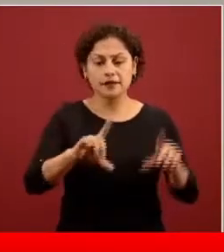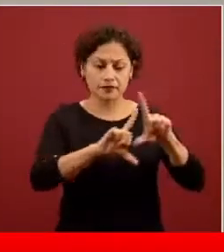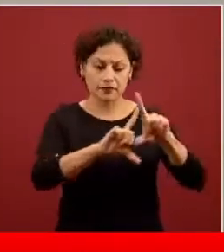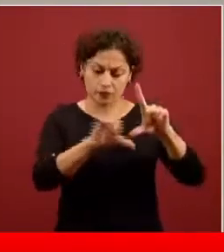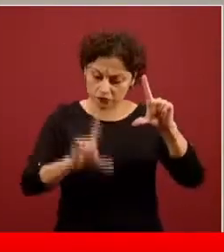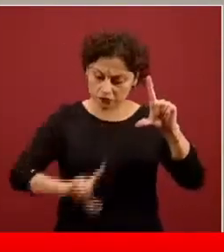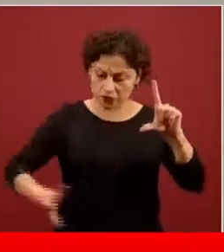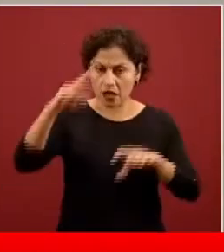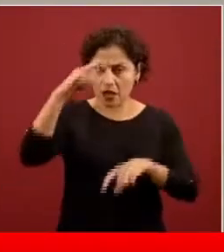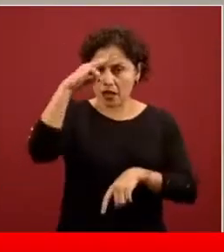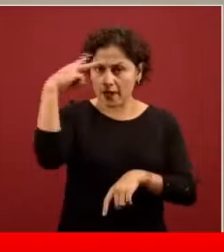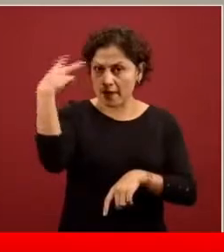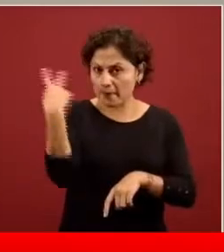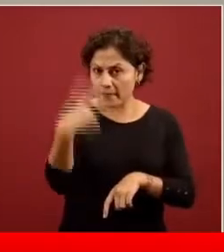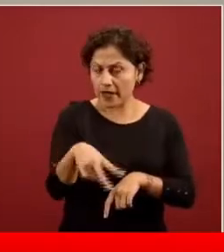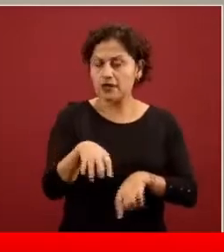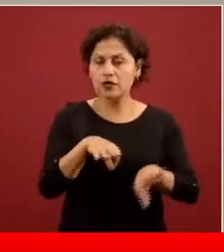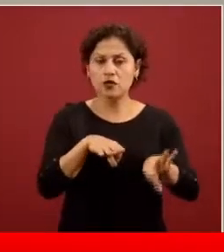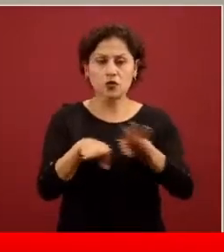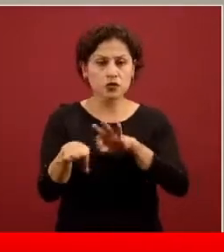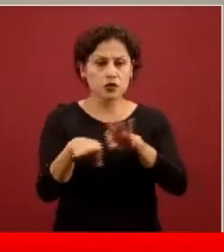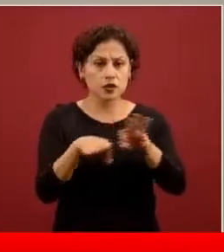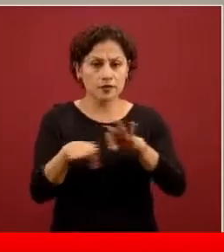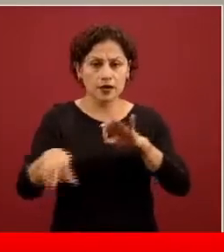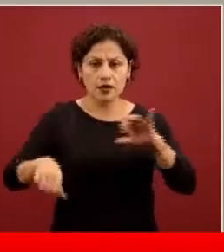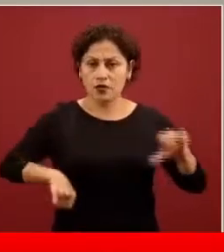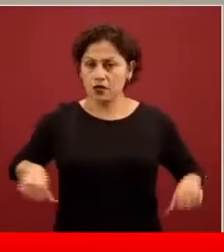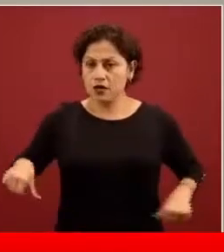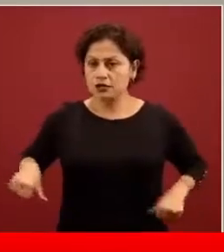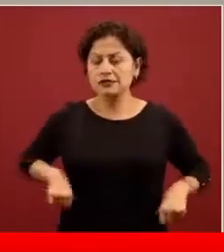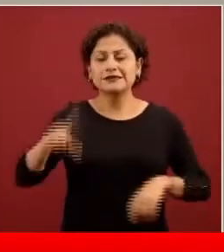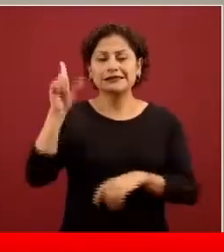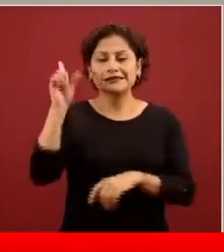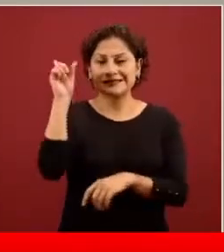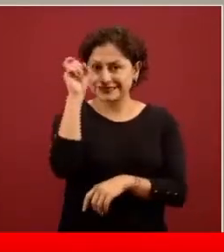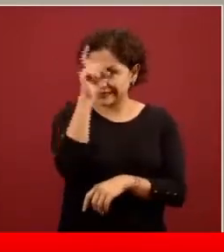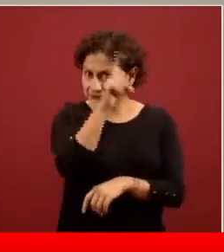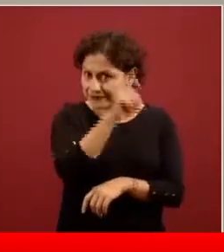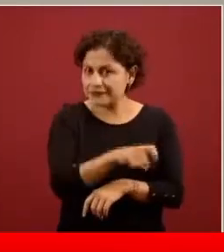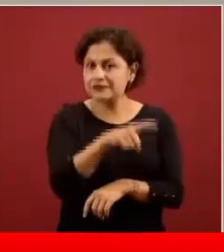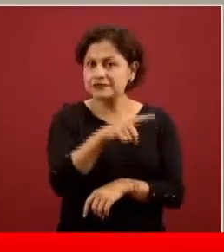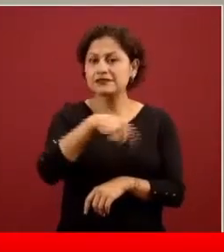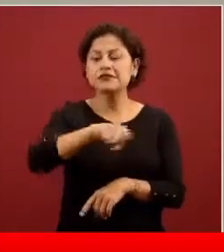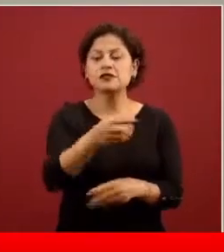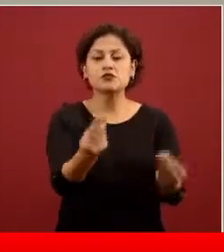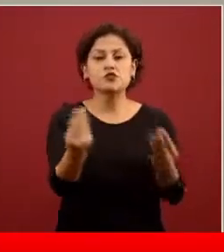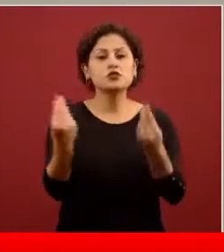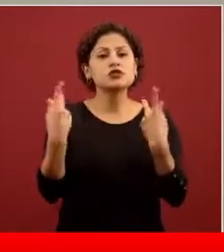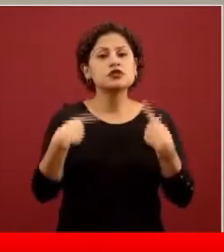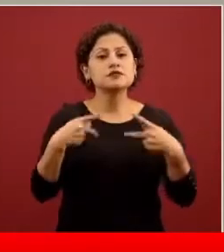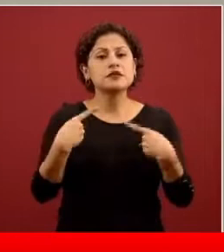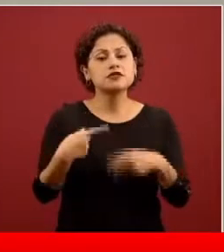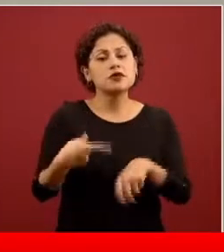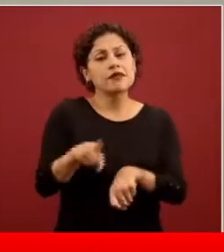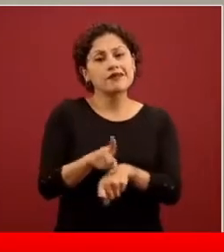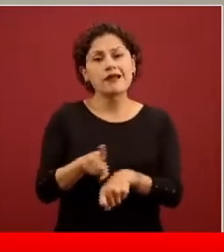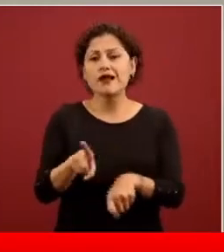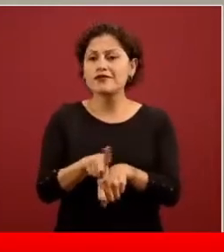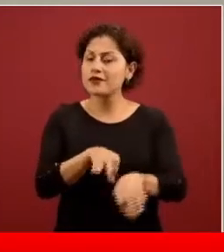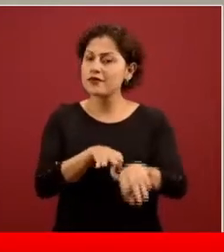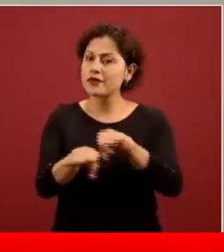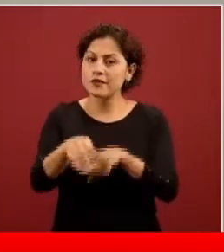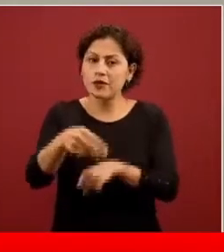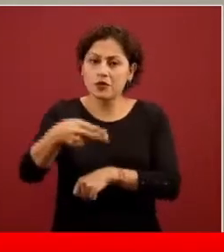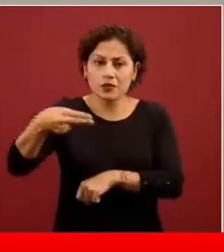y de que esto representa una importante motivación absolutamente legítima para desear concurrir al espacio